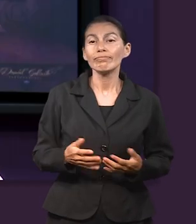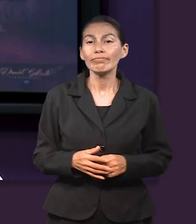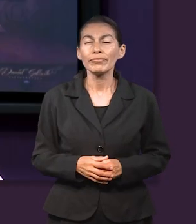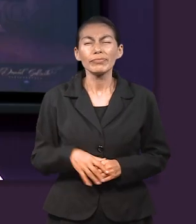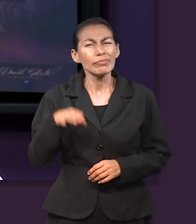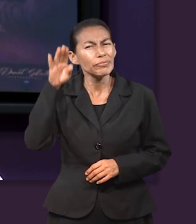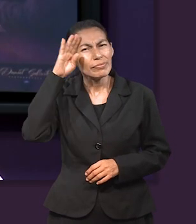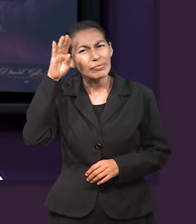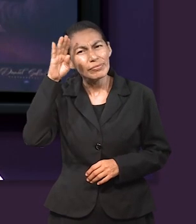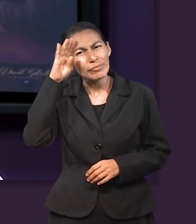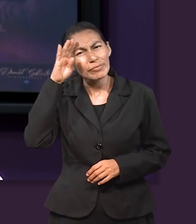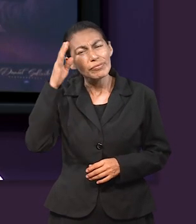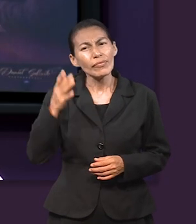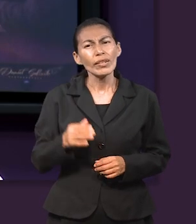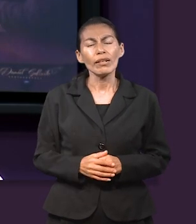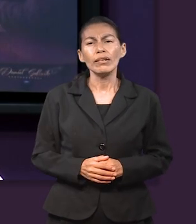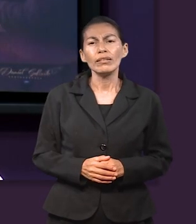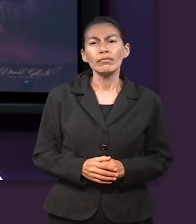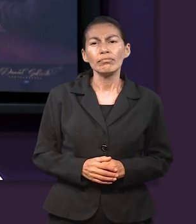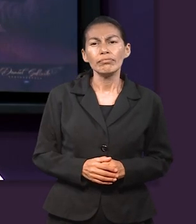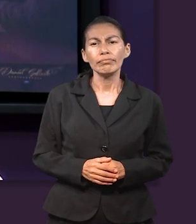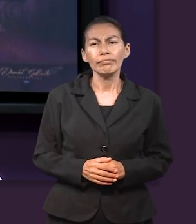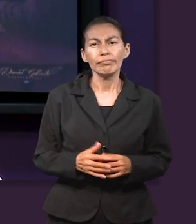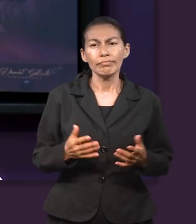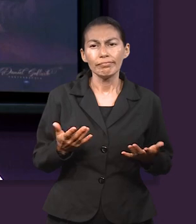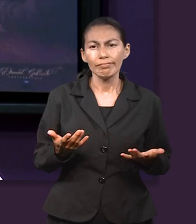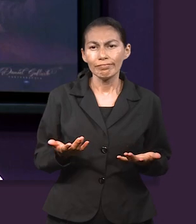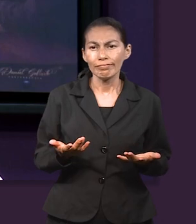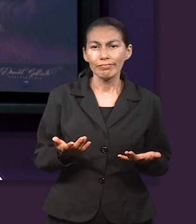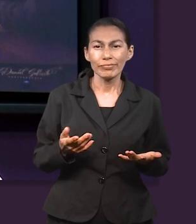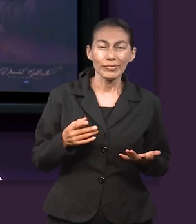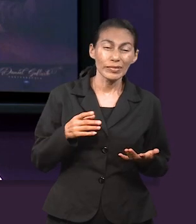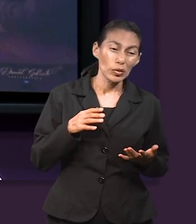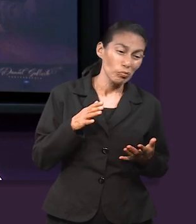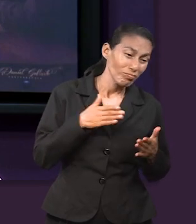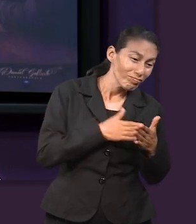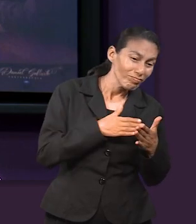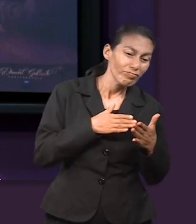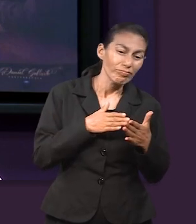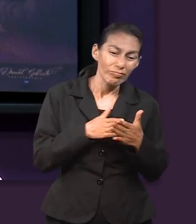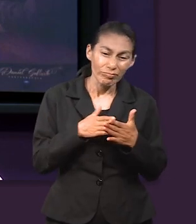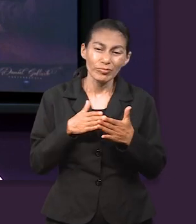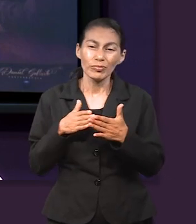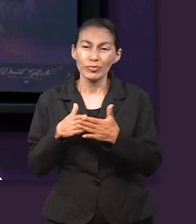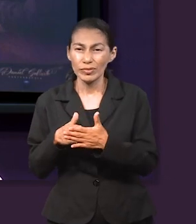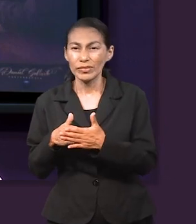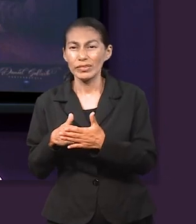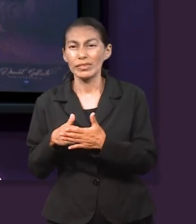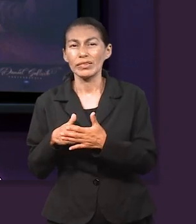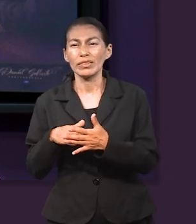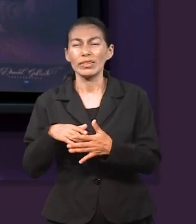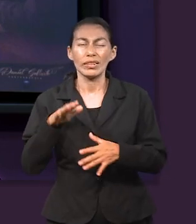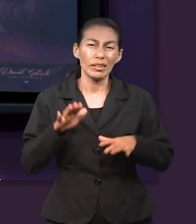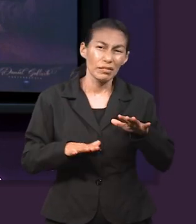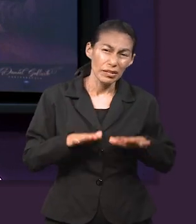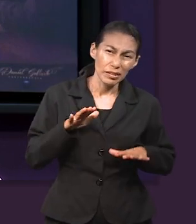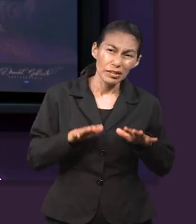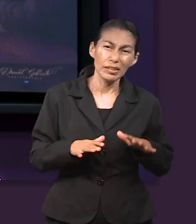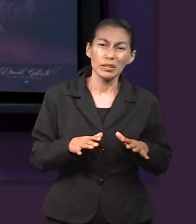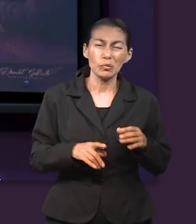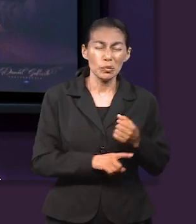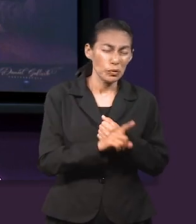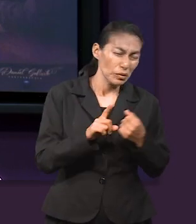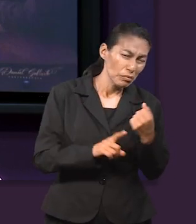fuertes. Yo aquí pienso que se está yendo por el lado de los obstáculos.